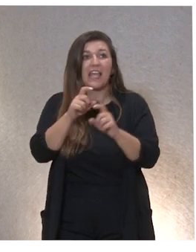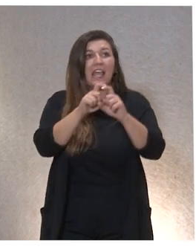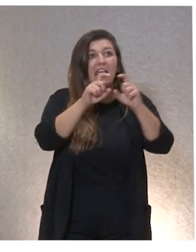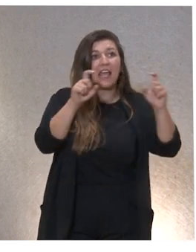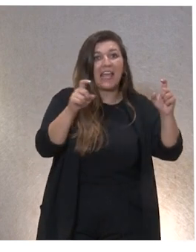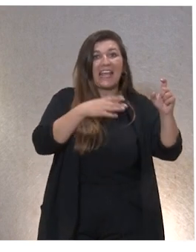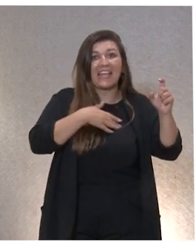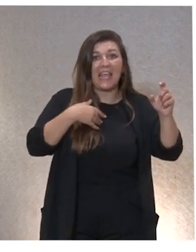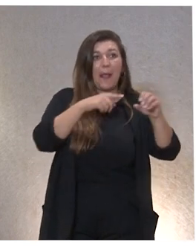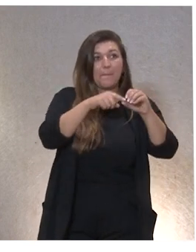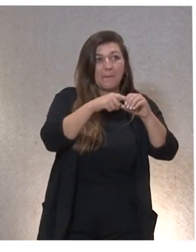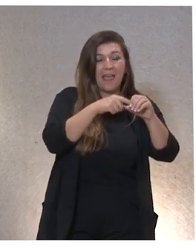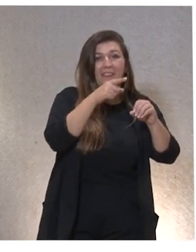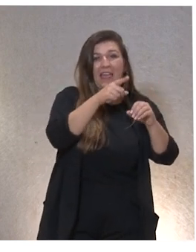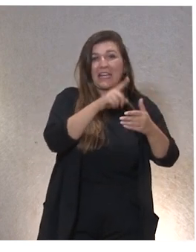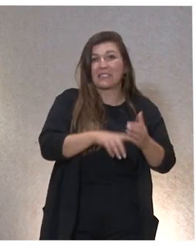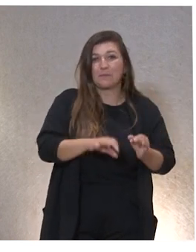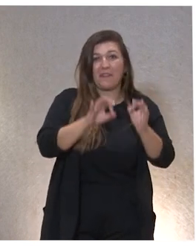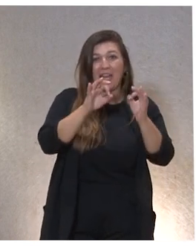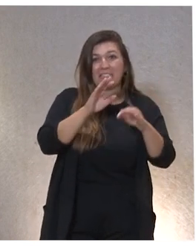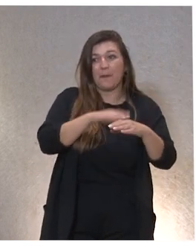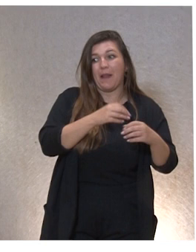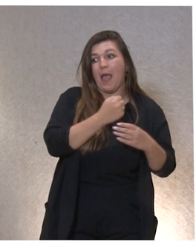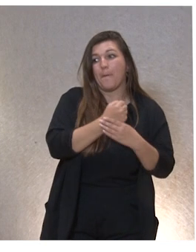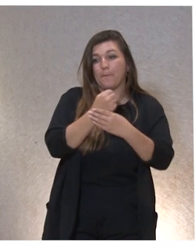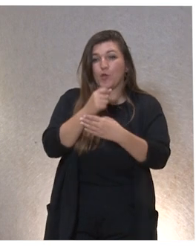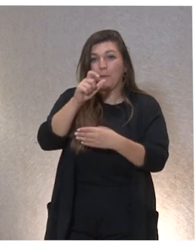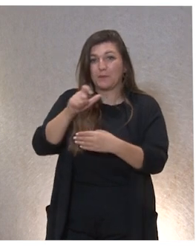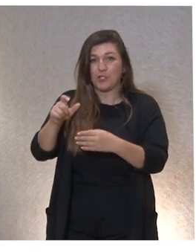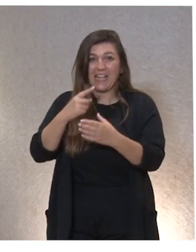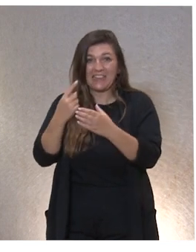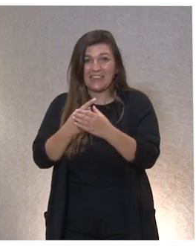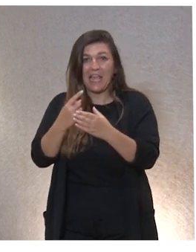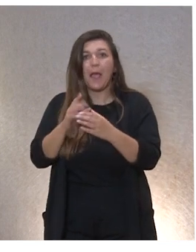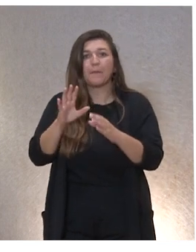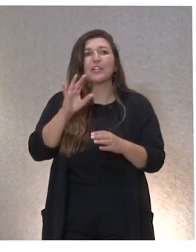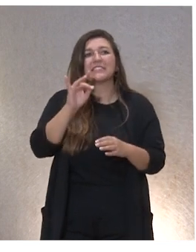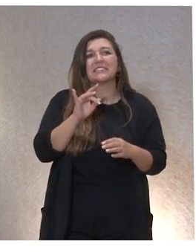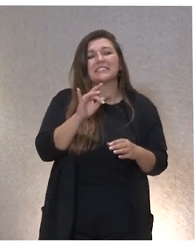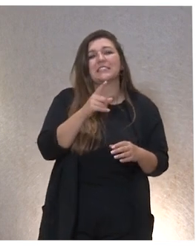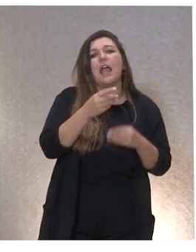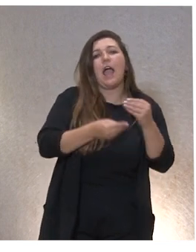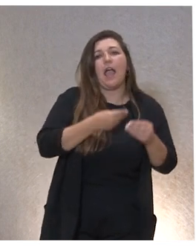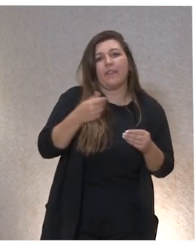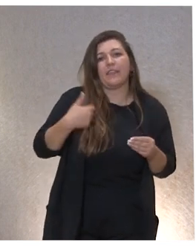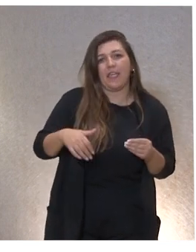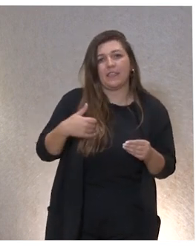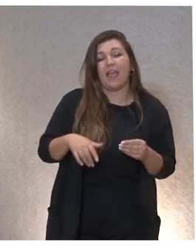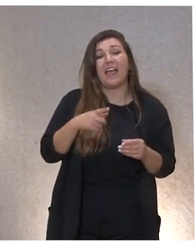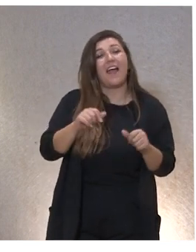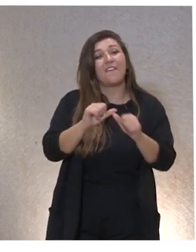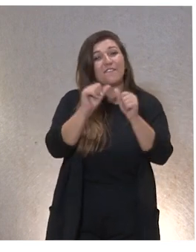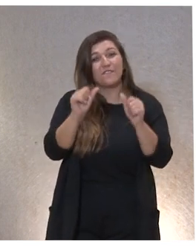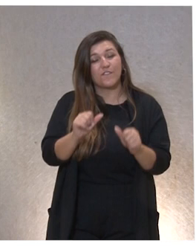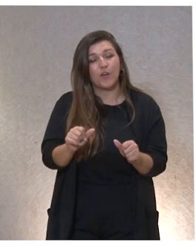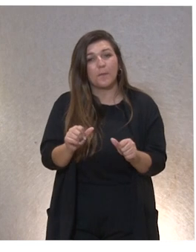o que no se originó para prestar apoyos a personas con TEA pero sí lo están haciendo ¿no? entonces es la manera también